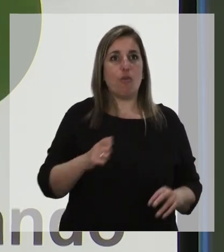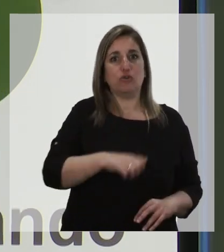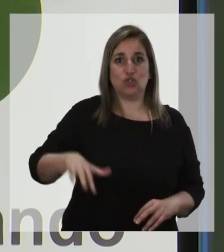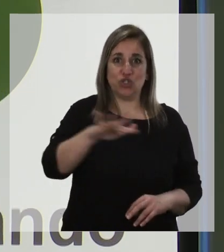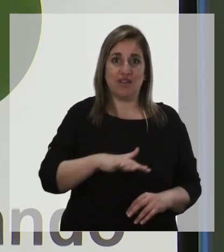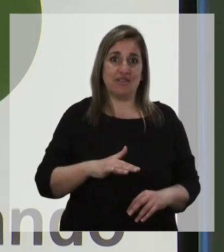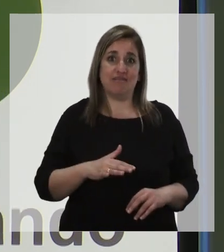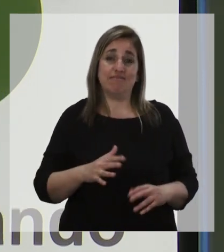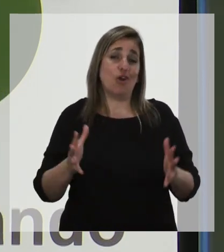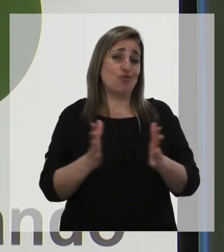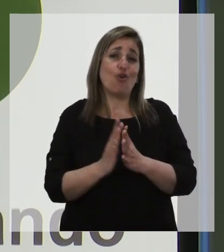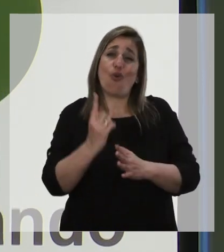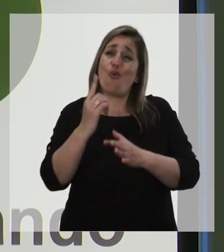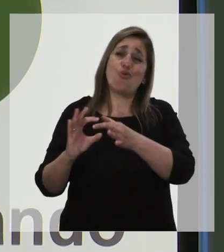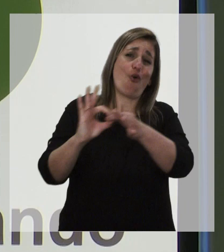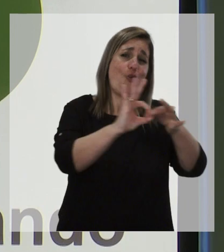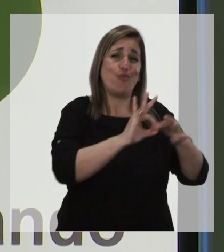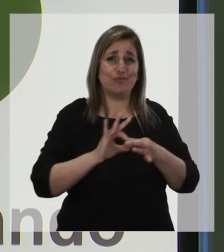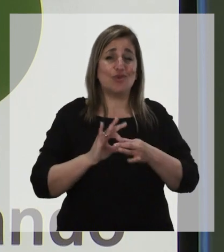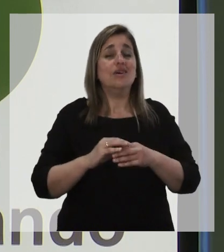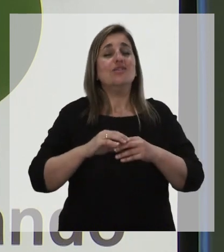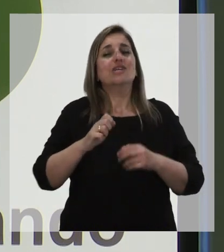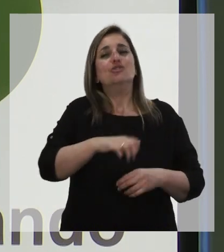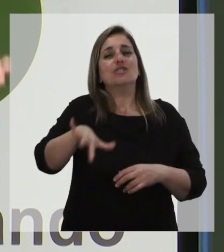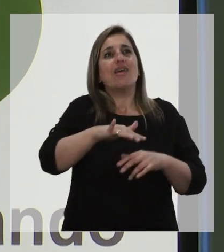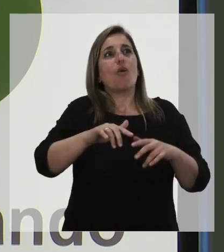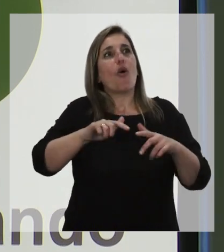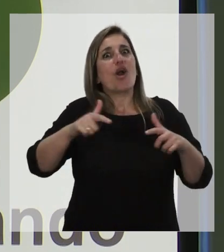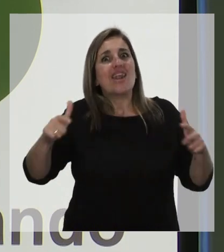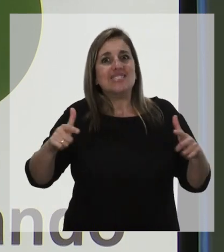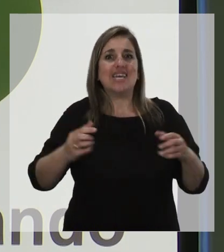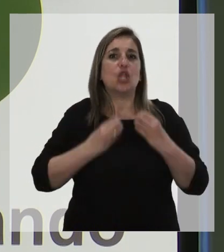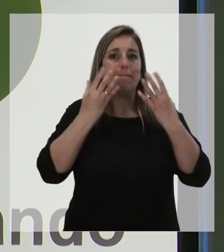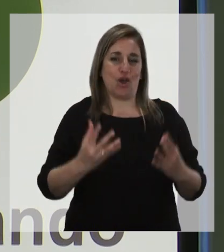sociedad. Y de eso se trata también. La sociedad creciendo toda.